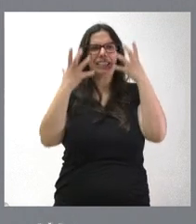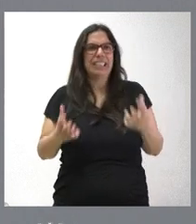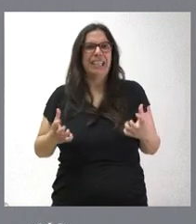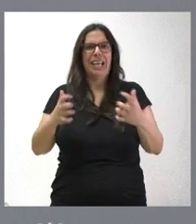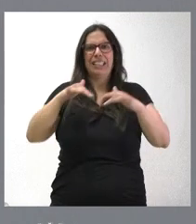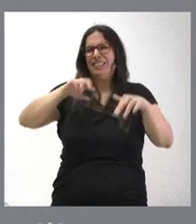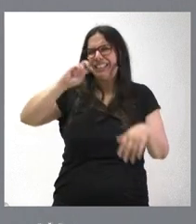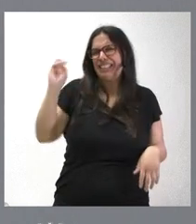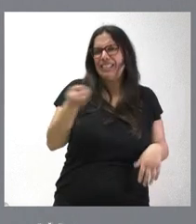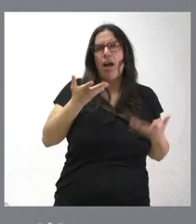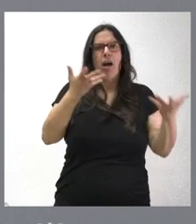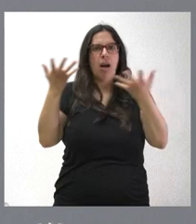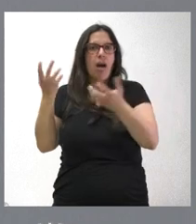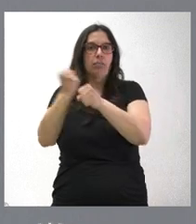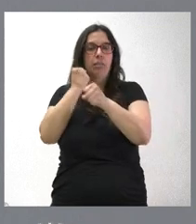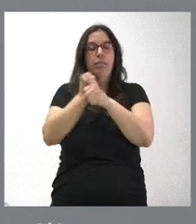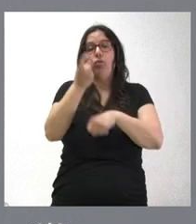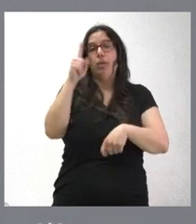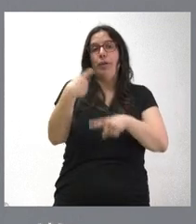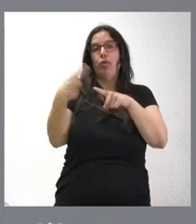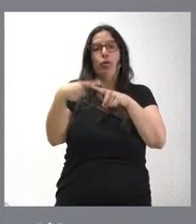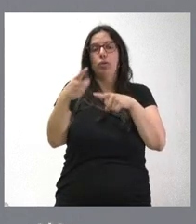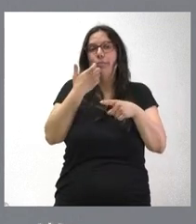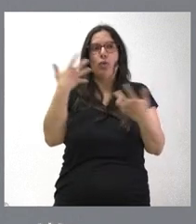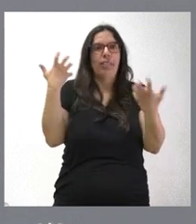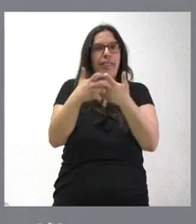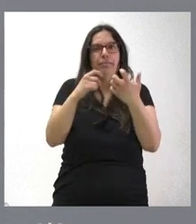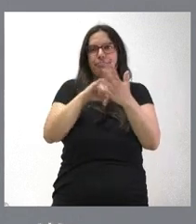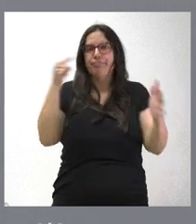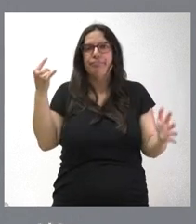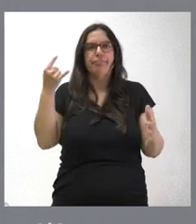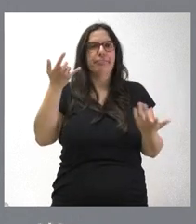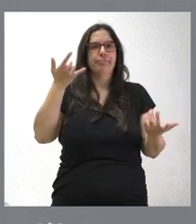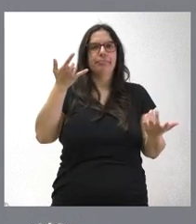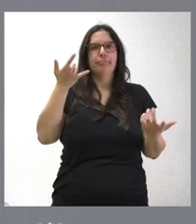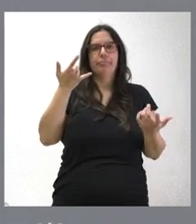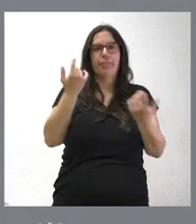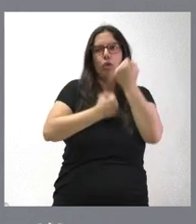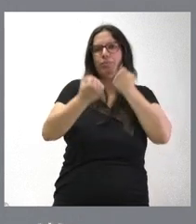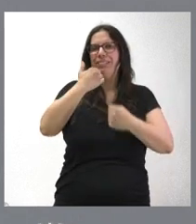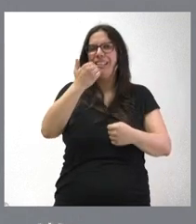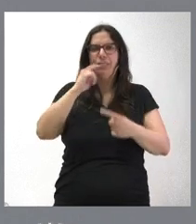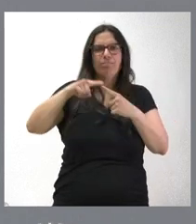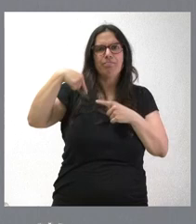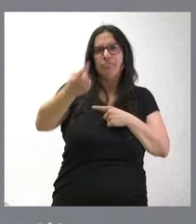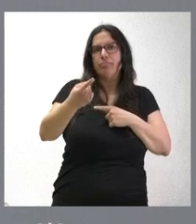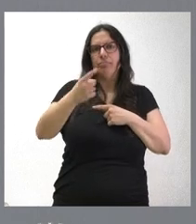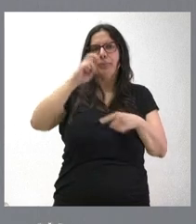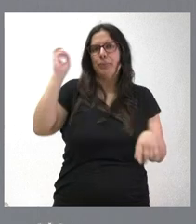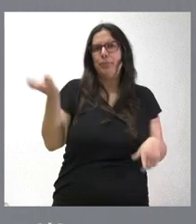terremotos, como actividades humanas, tales como accidentes tecnológicos o derivados de la actividad económica o de las grandes concentraciones.